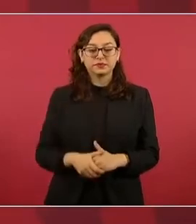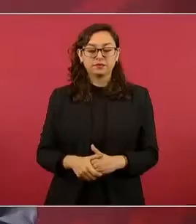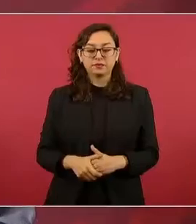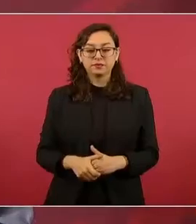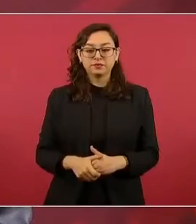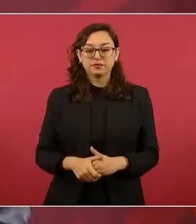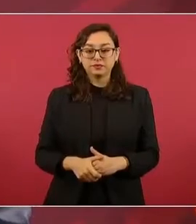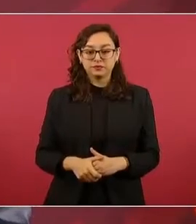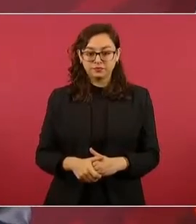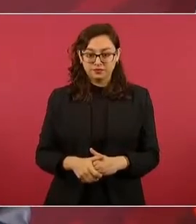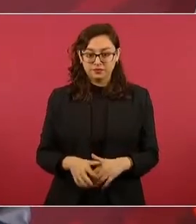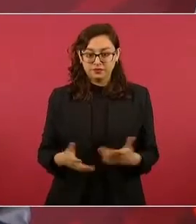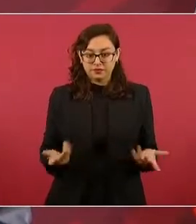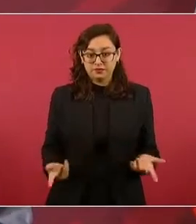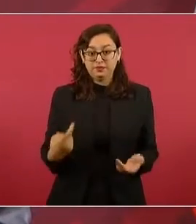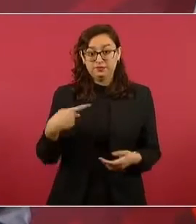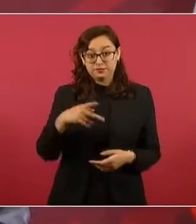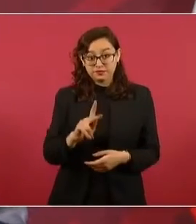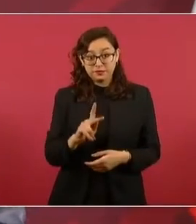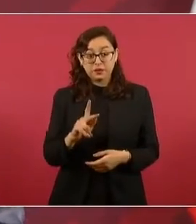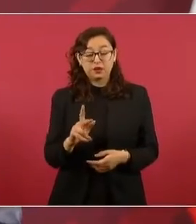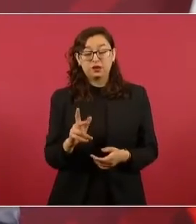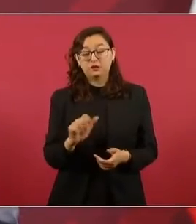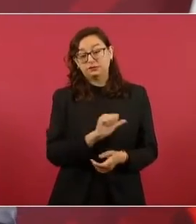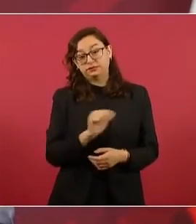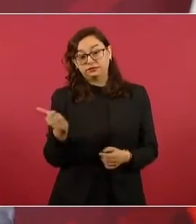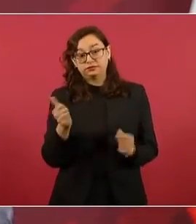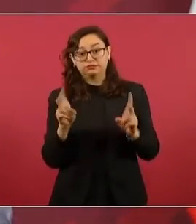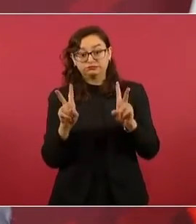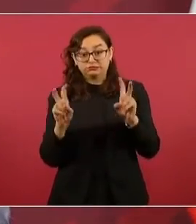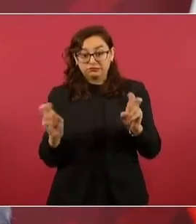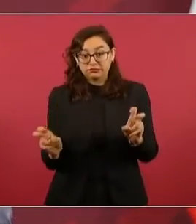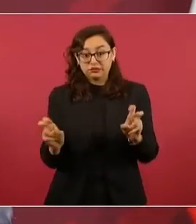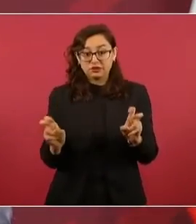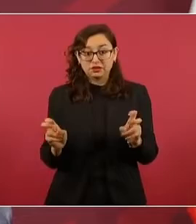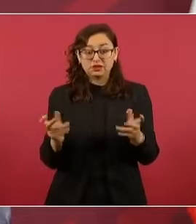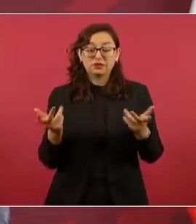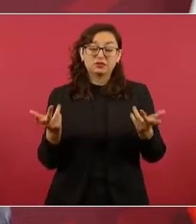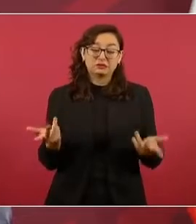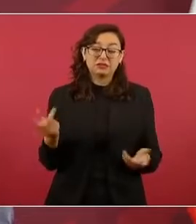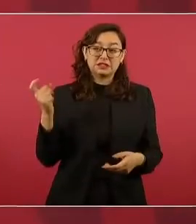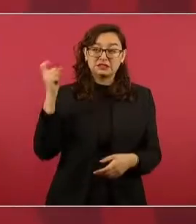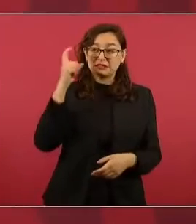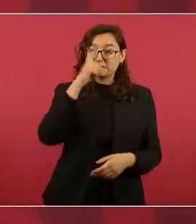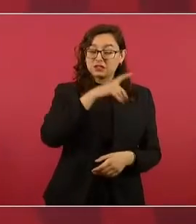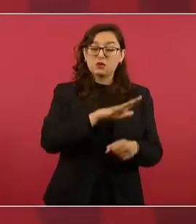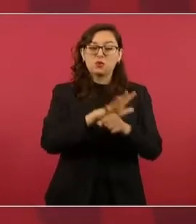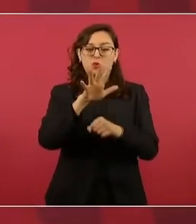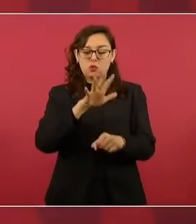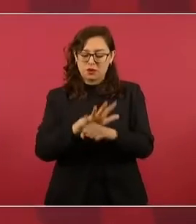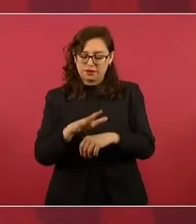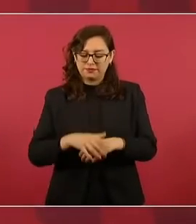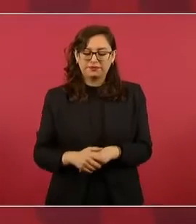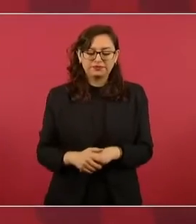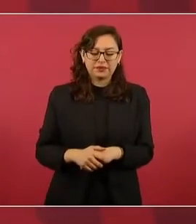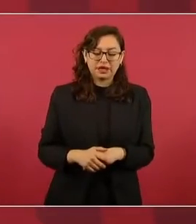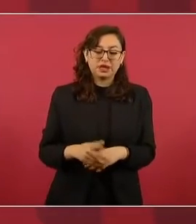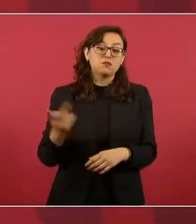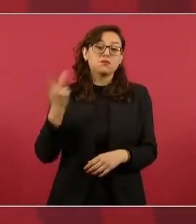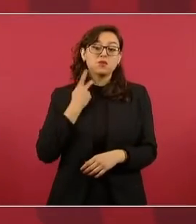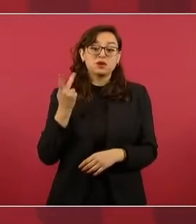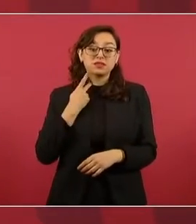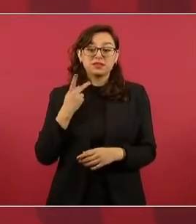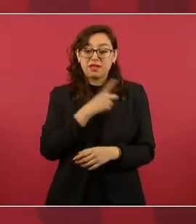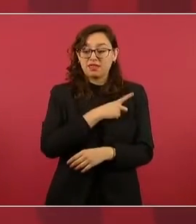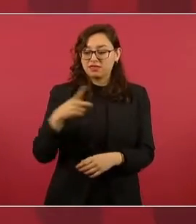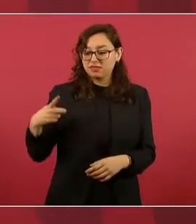otro asunto, la política es optar entre inconvenientes, entre otras